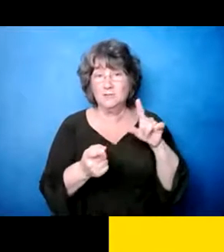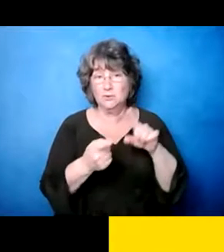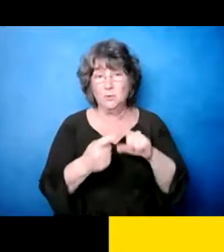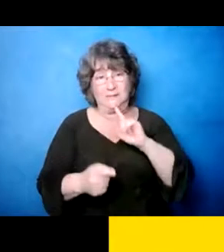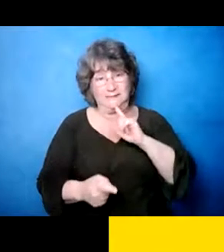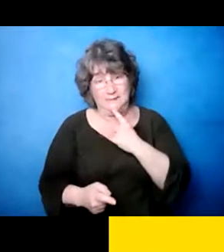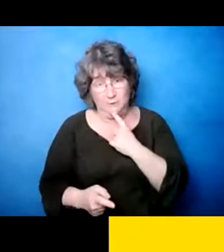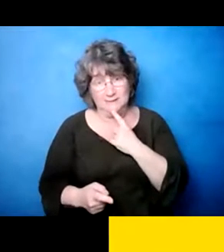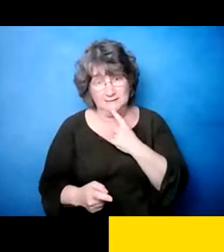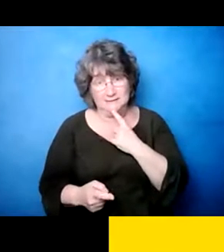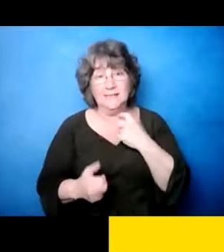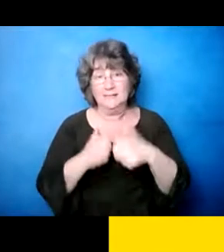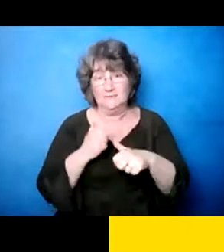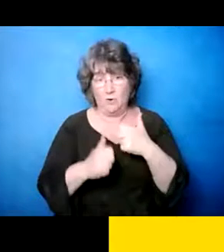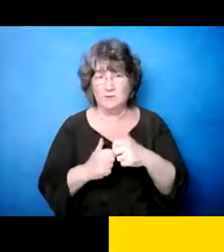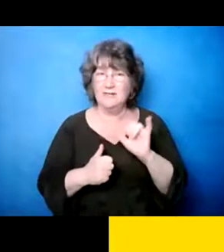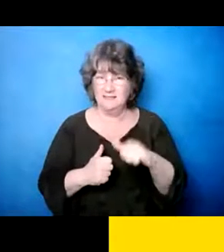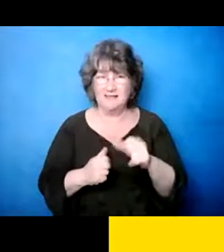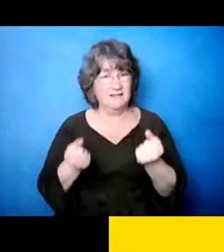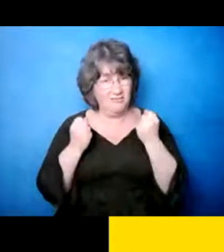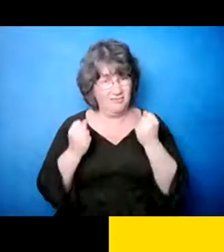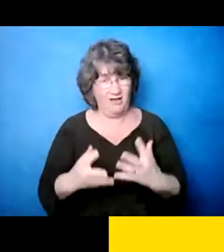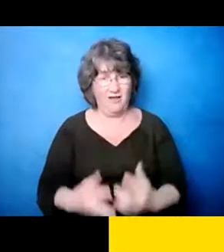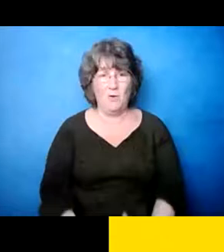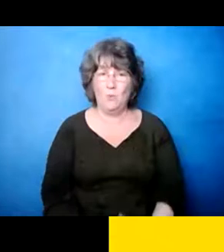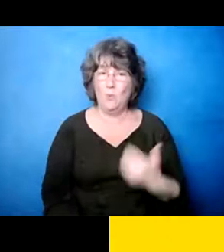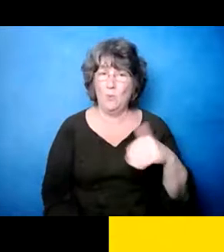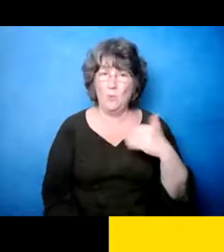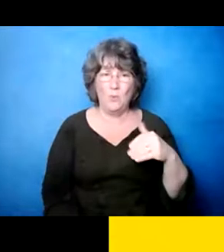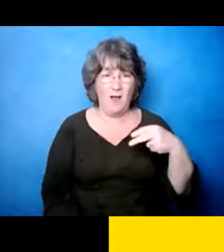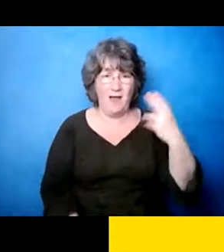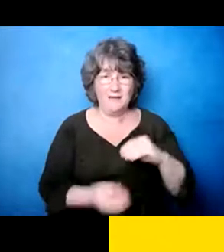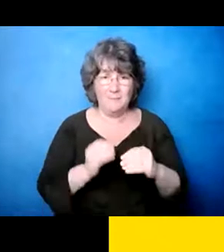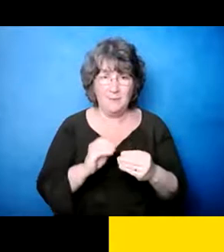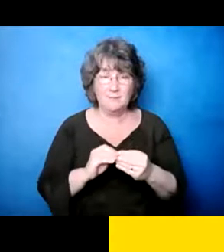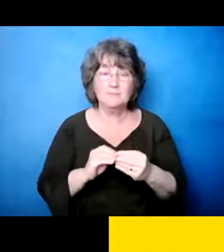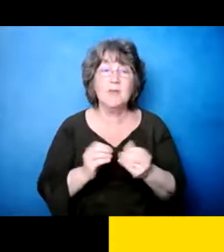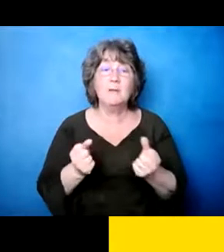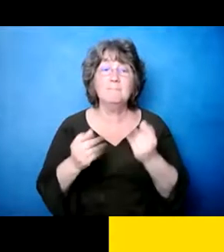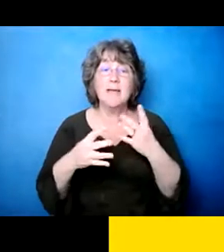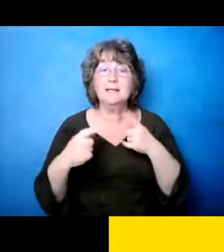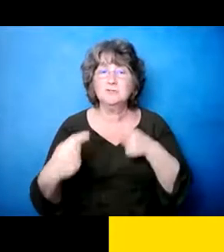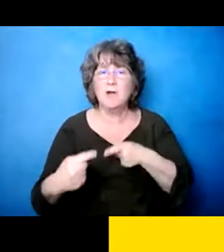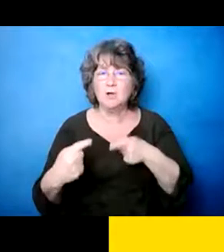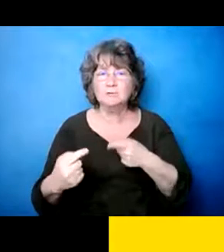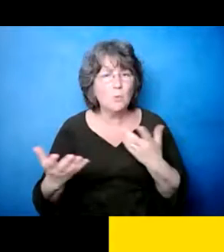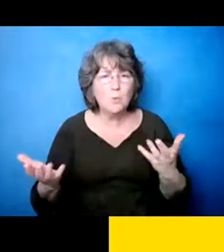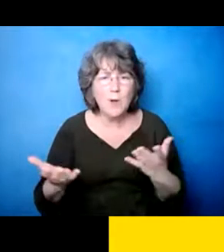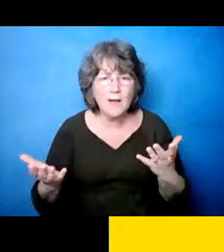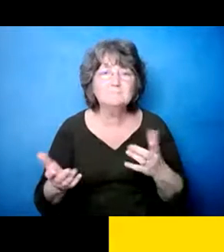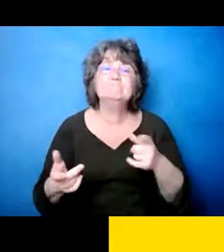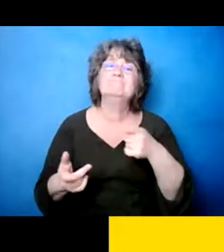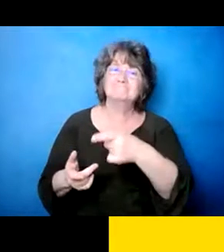tenían de moderada a dificultad, a mucha dificultad. Y muchas de esas dificultades y de los